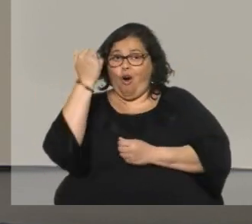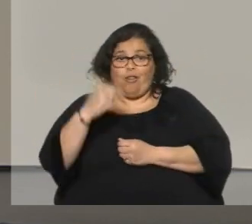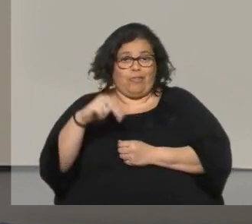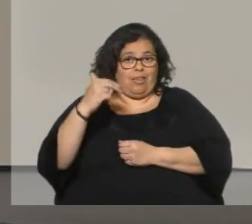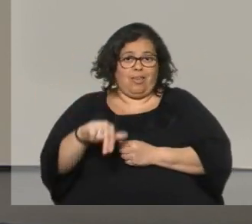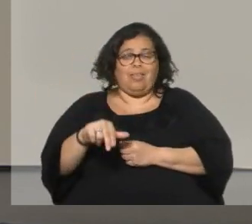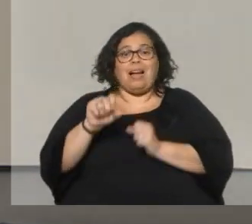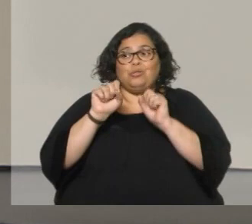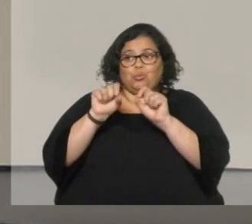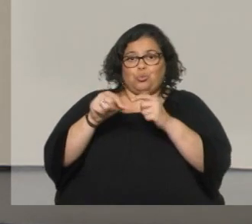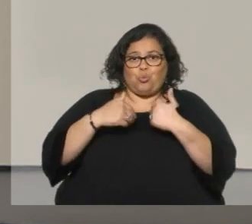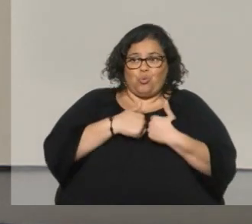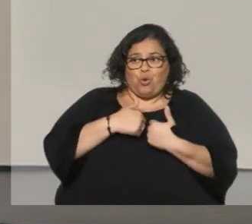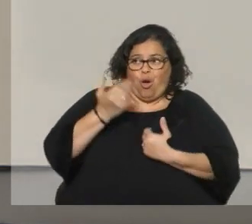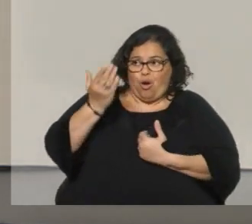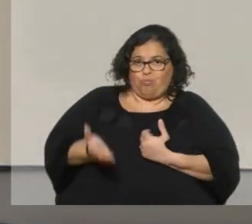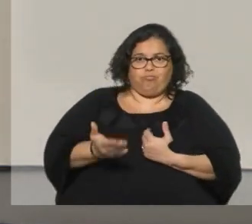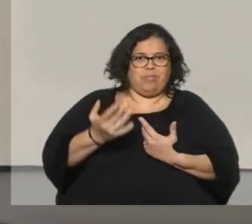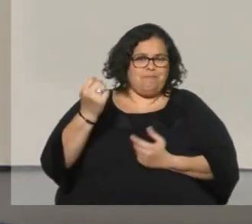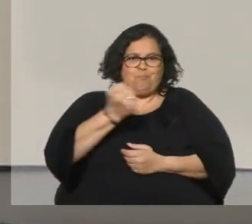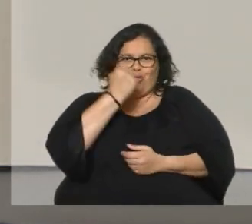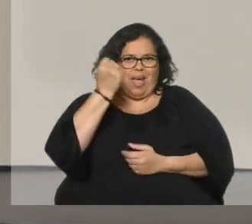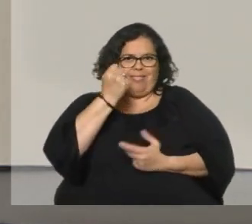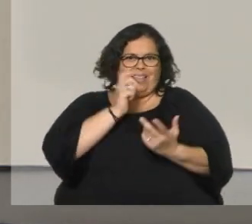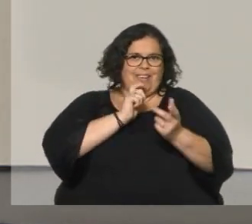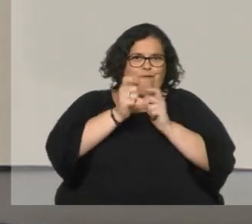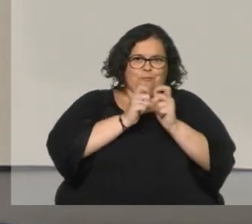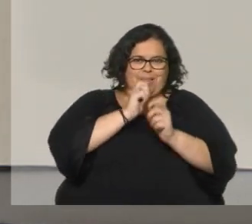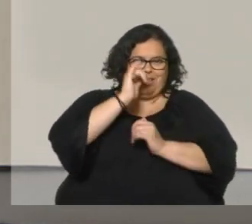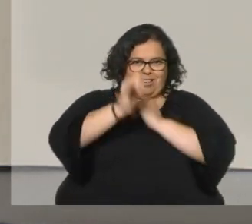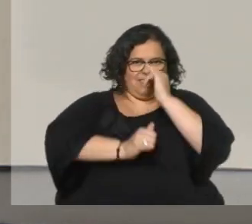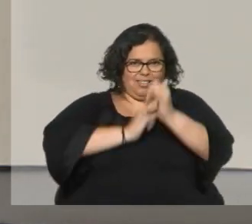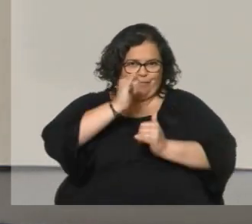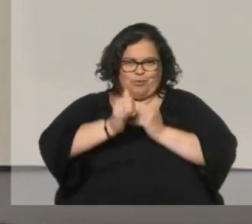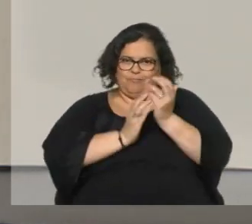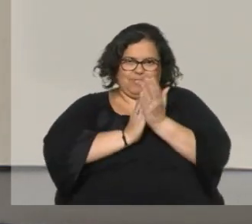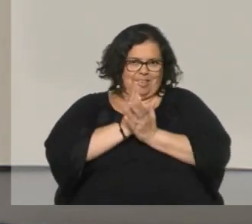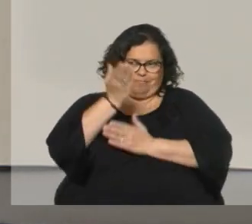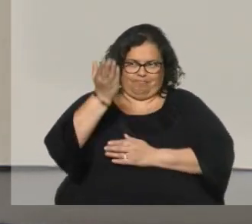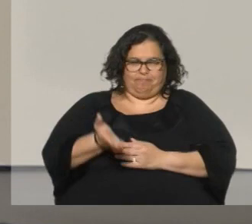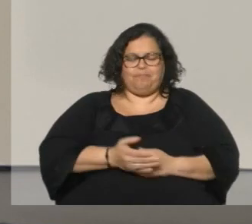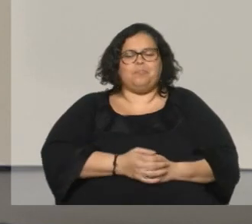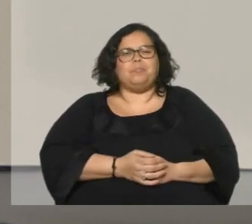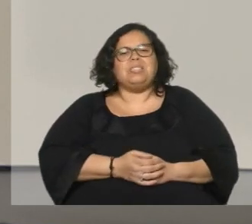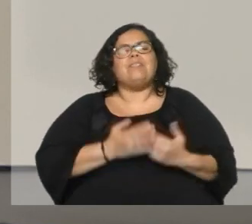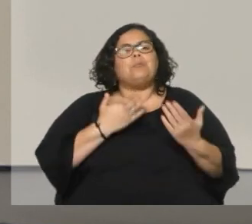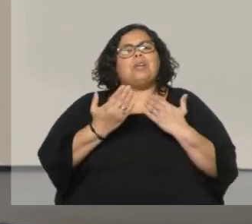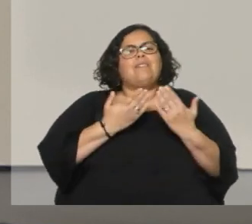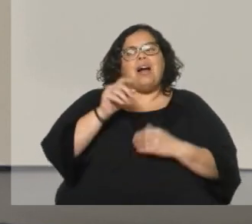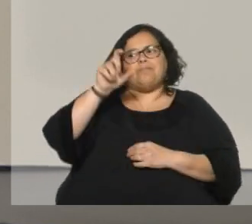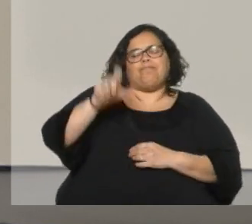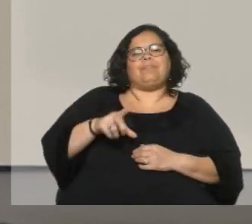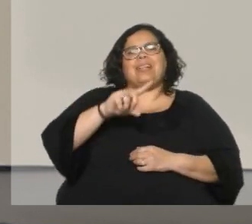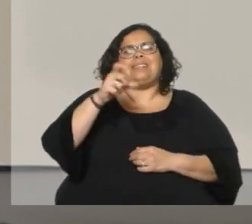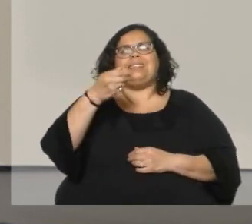papel que es absolutamente imprescindible concretamente en un noticiero. Vamos a hablar con Javier